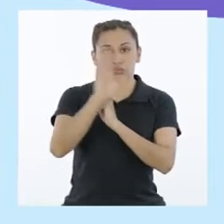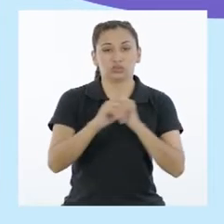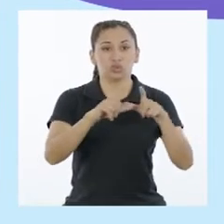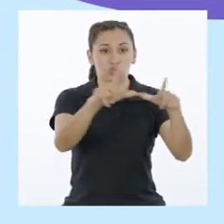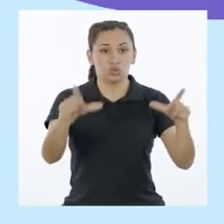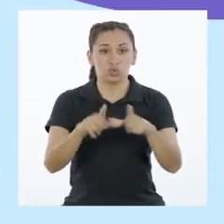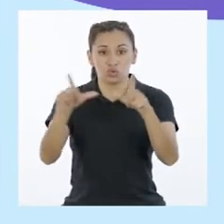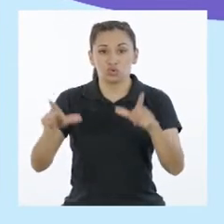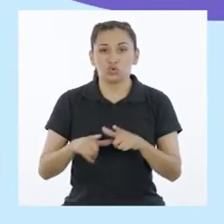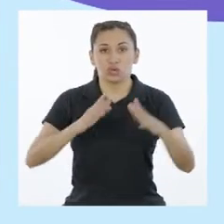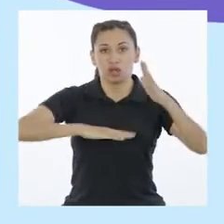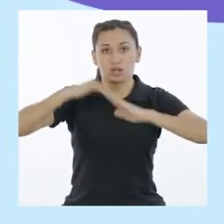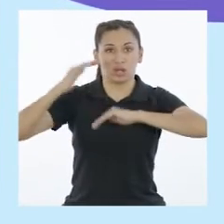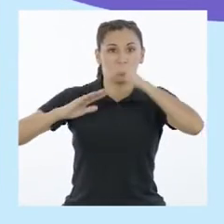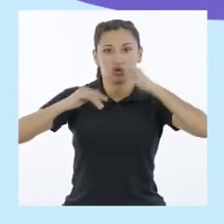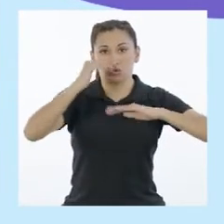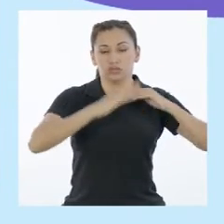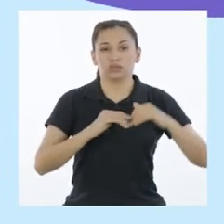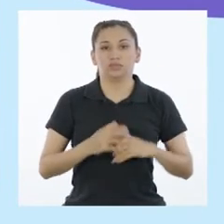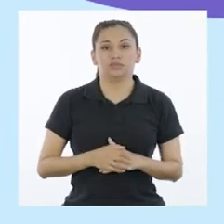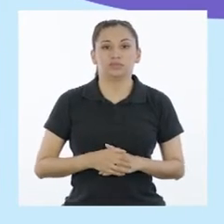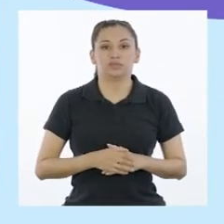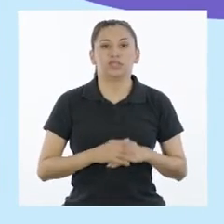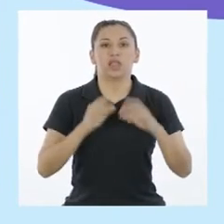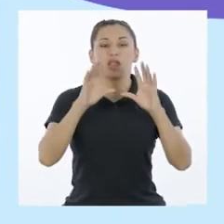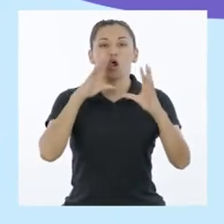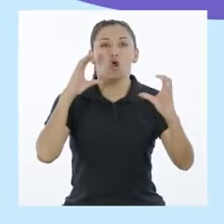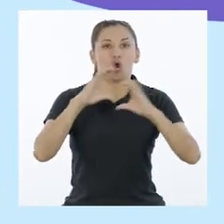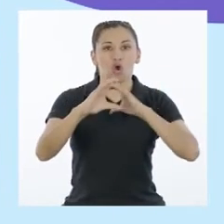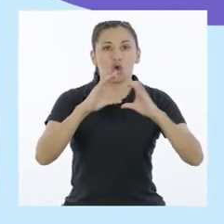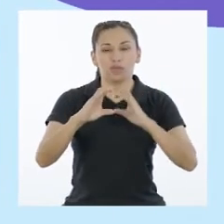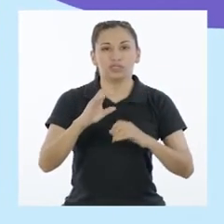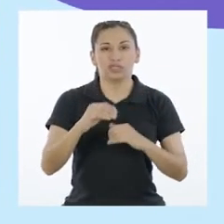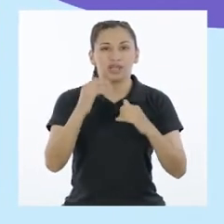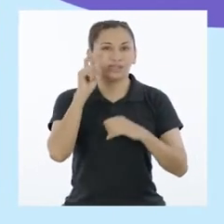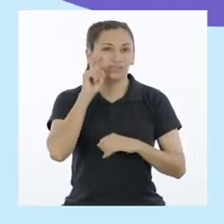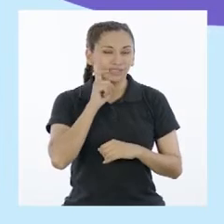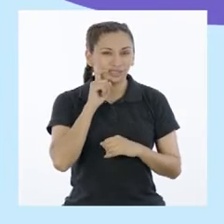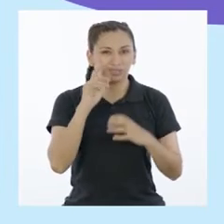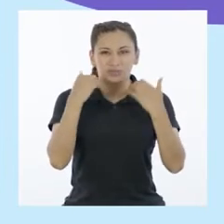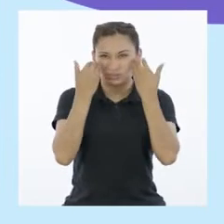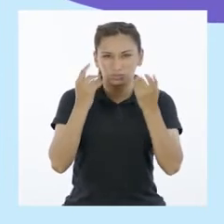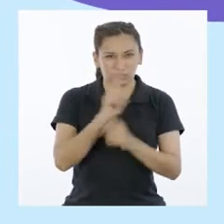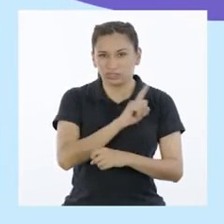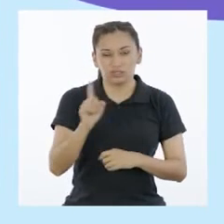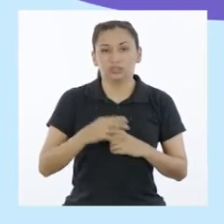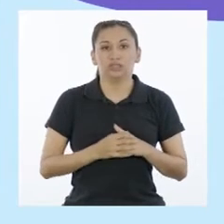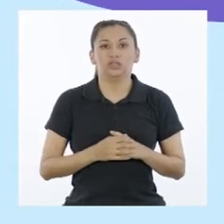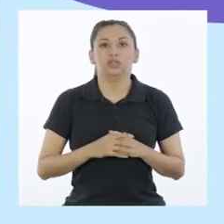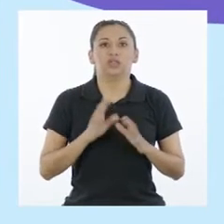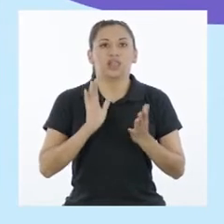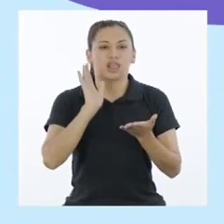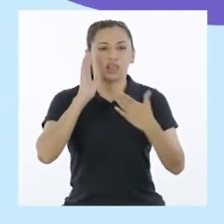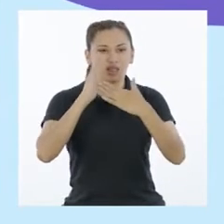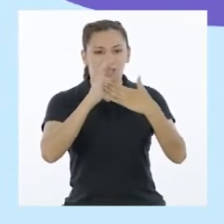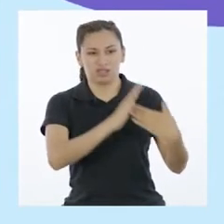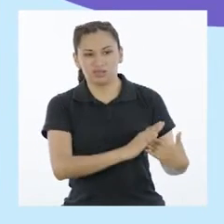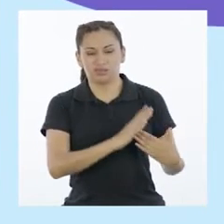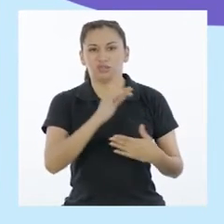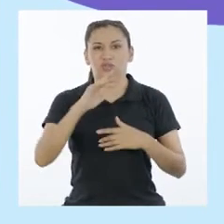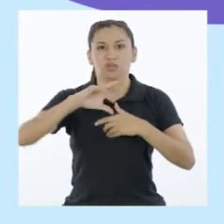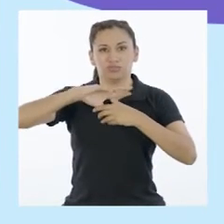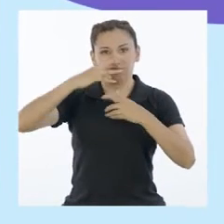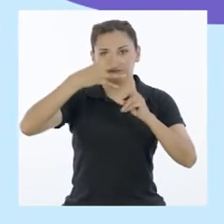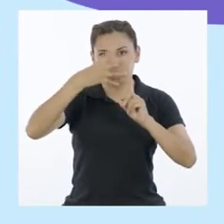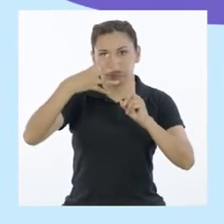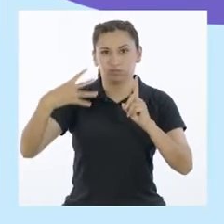protección de zonas arqueológicas, hablemos de sexo sin roche, discriminación de género,